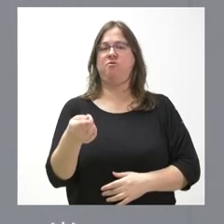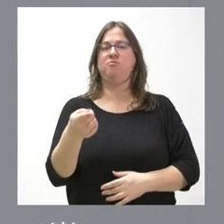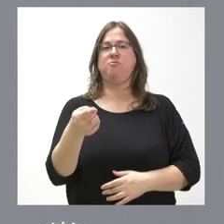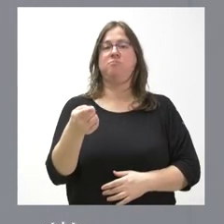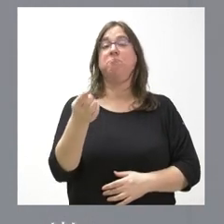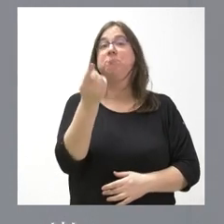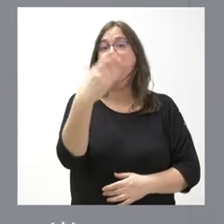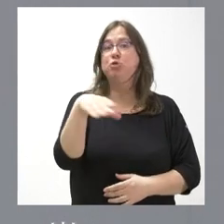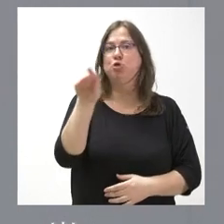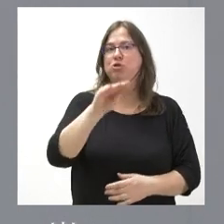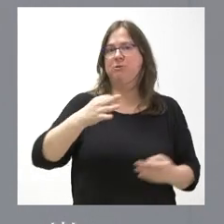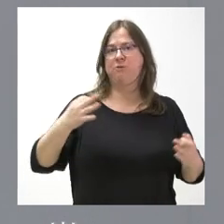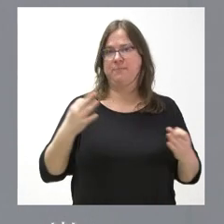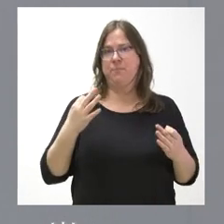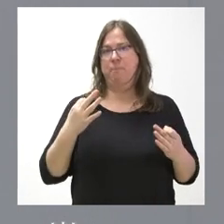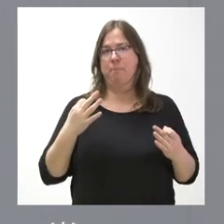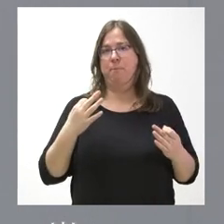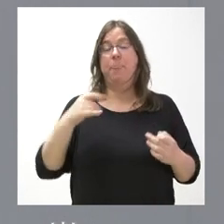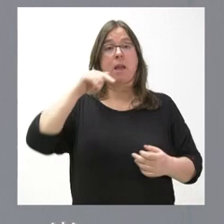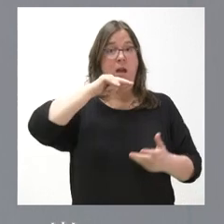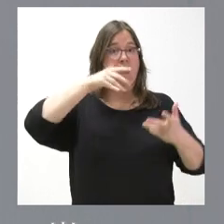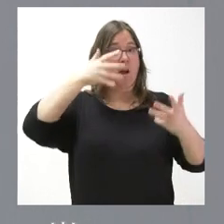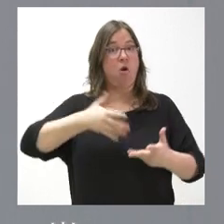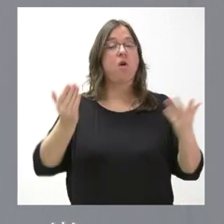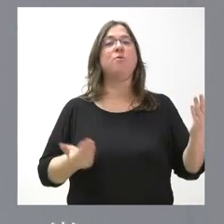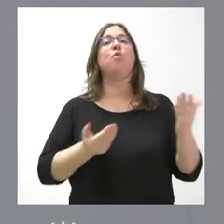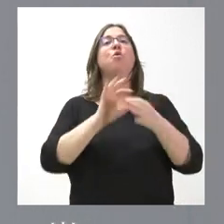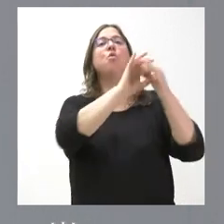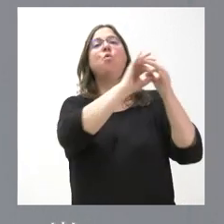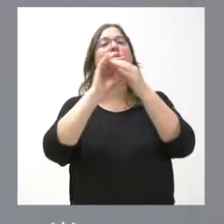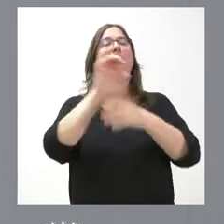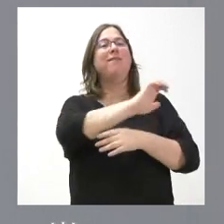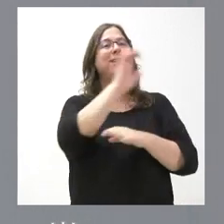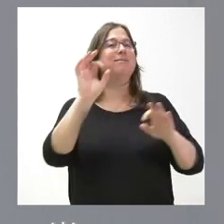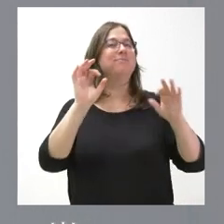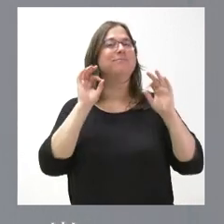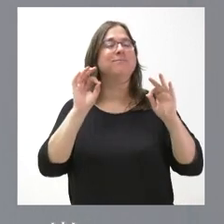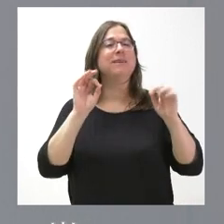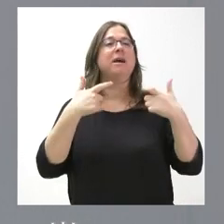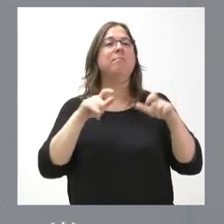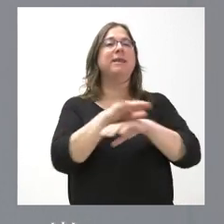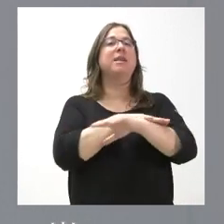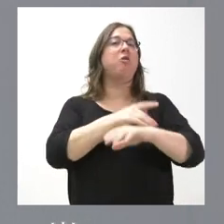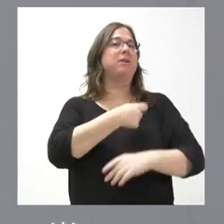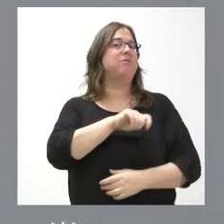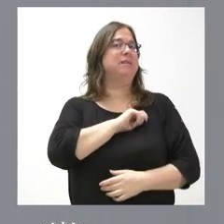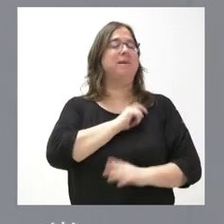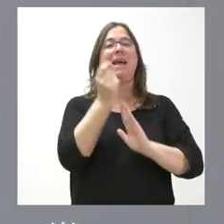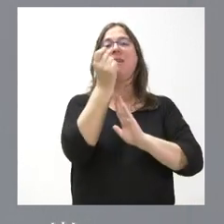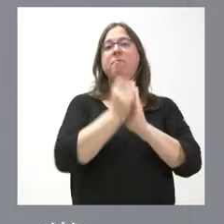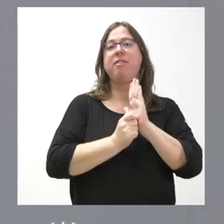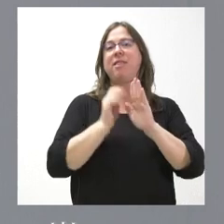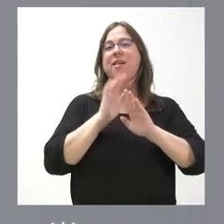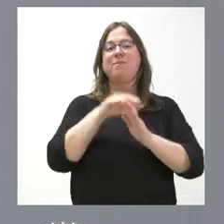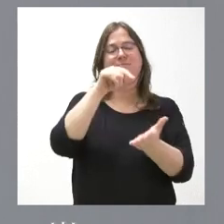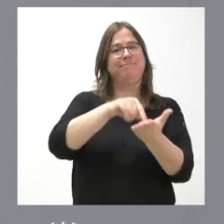que hoy en día en la Unión Europea y muy particularmente por parte del Gobierno de España nos tomen las medidas para exigir a